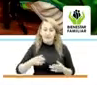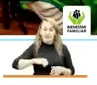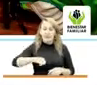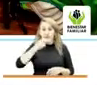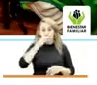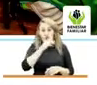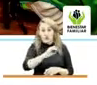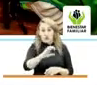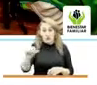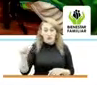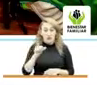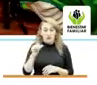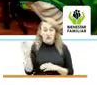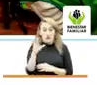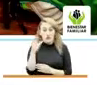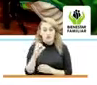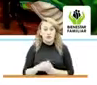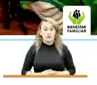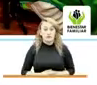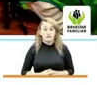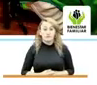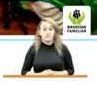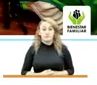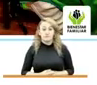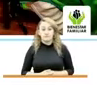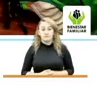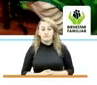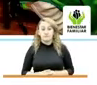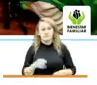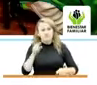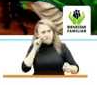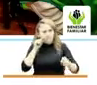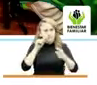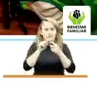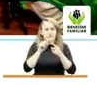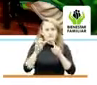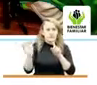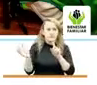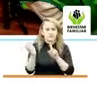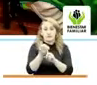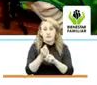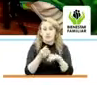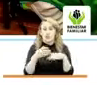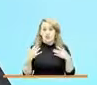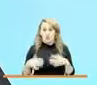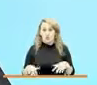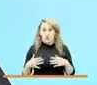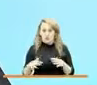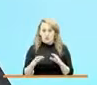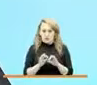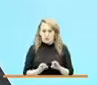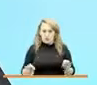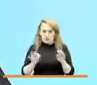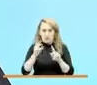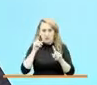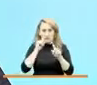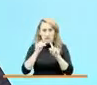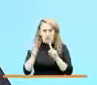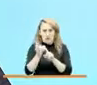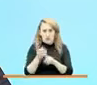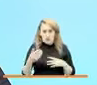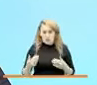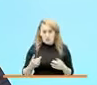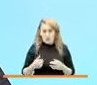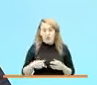niños y niñas en Colombia. Esa meta lograda o este gran e importante logro ha sido resaltado por la